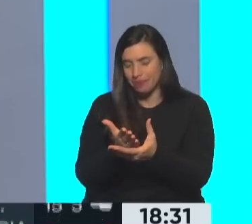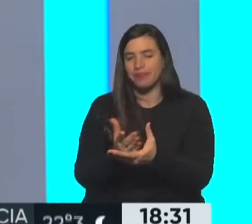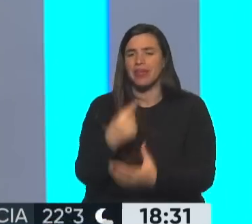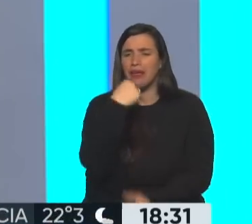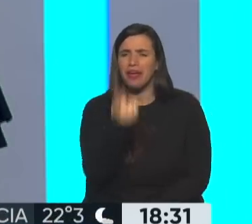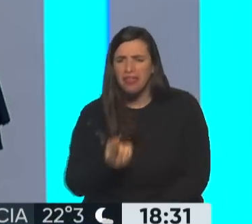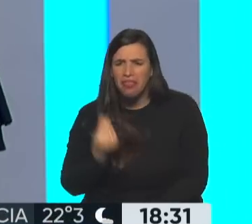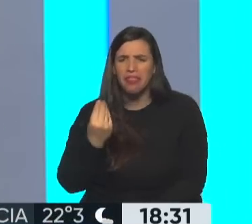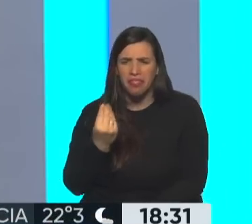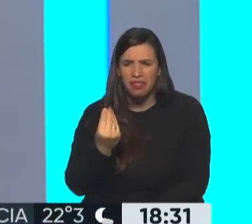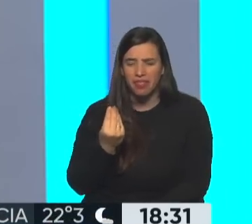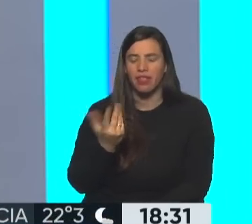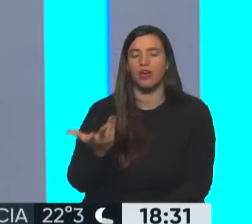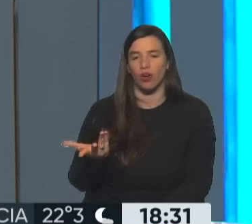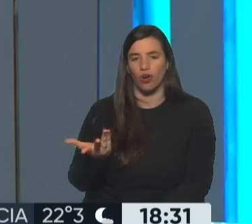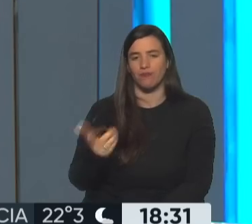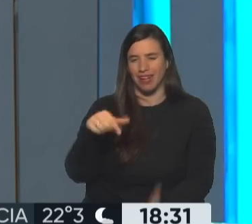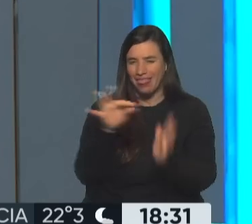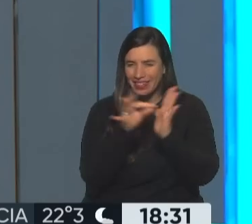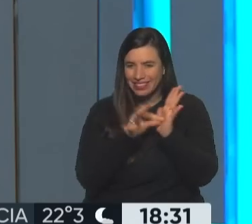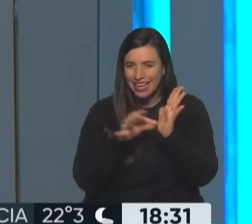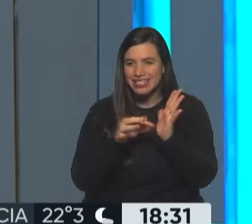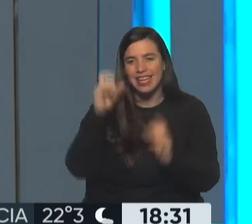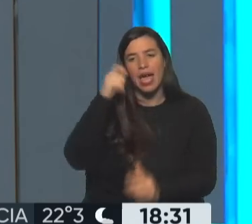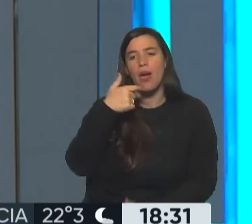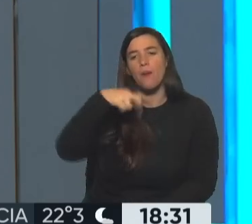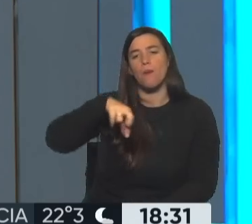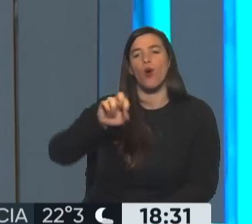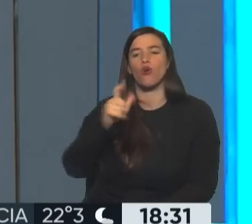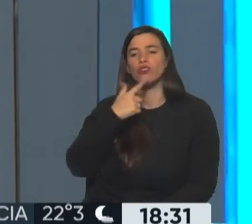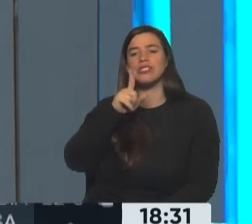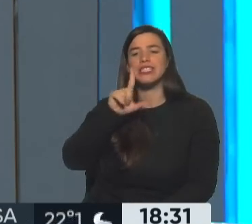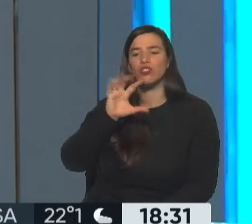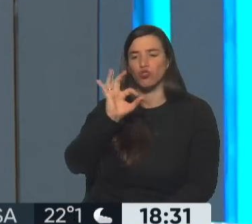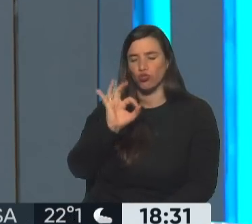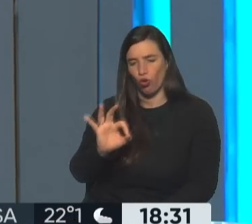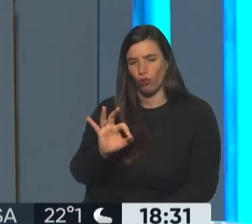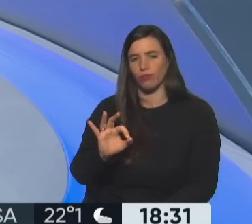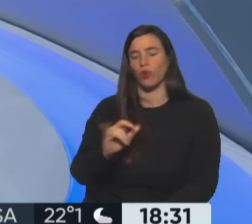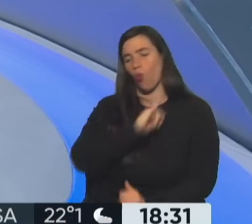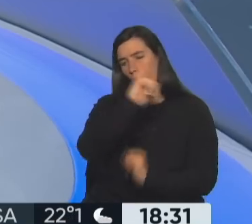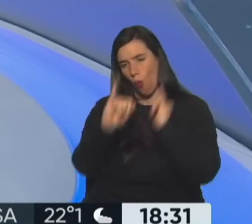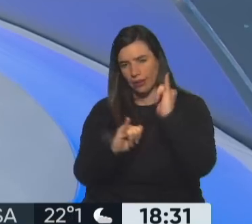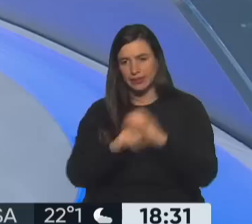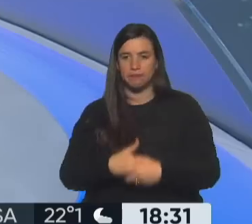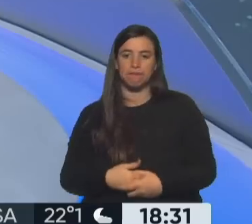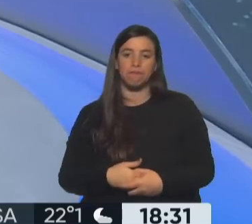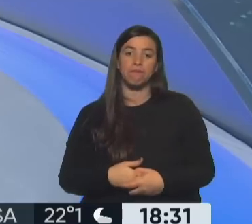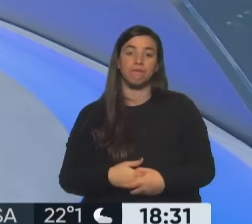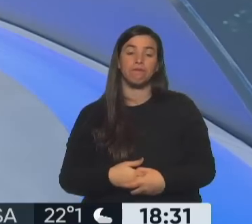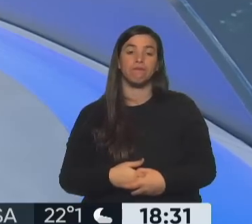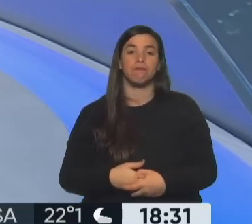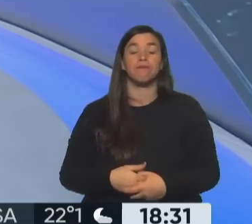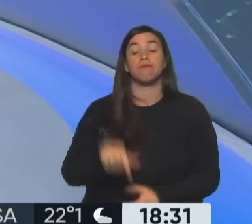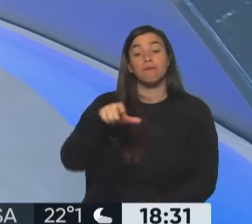Villa? Los detalles nos cuenta Néstor Espósito que ya está aquí con nosotros. Hola Néstor. futbolista de Boca Juniors afrontó lo que es un